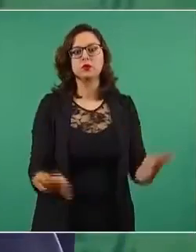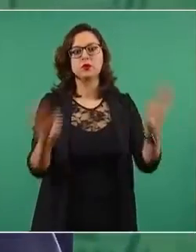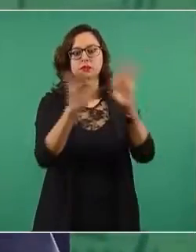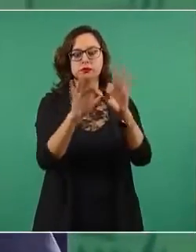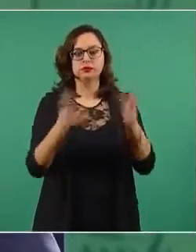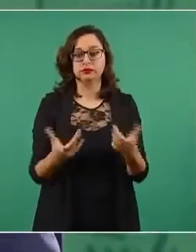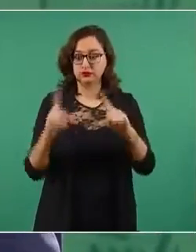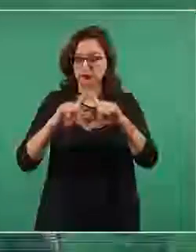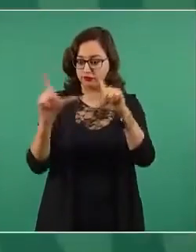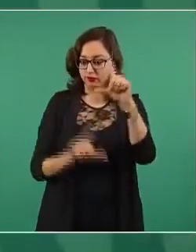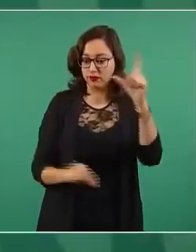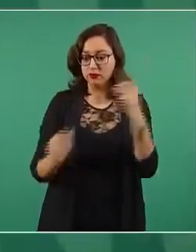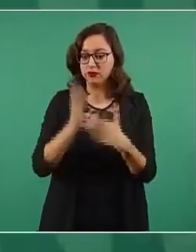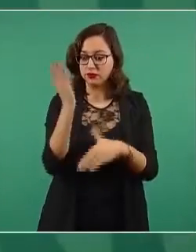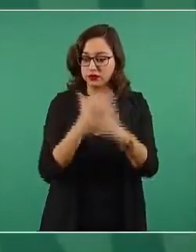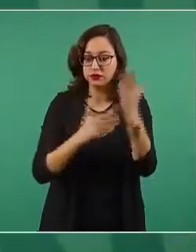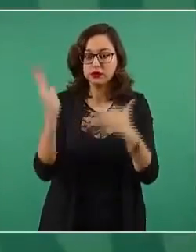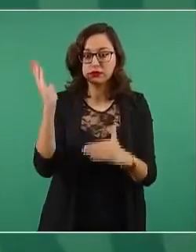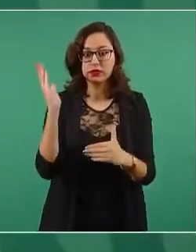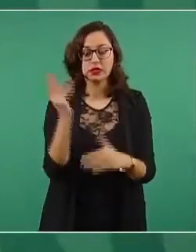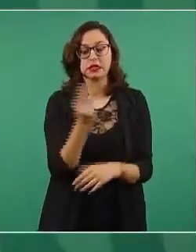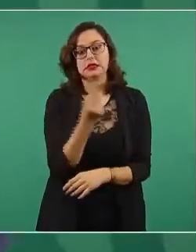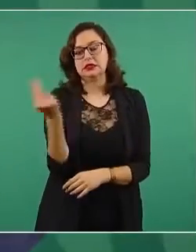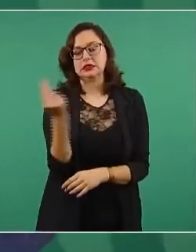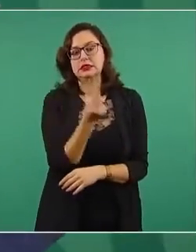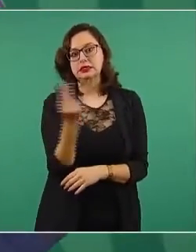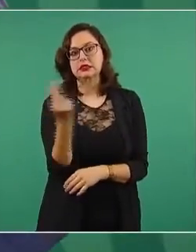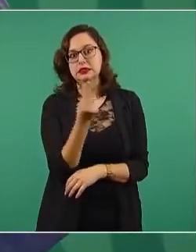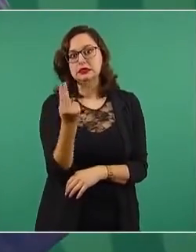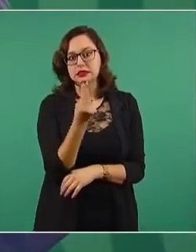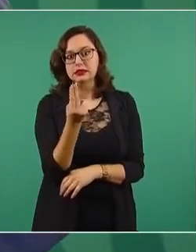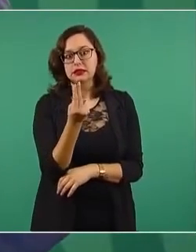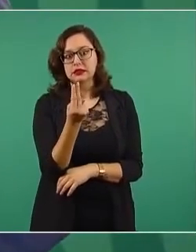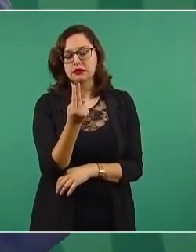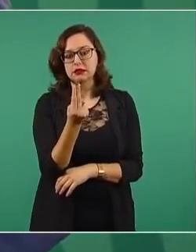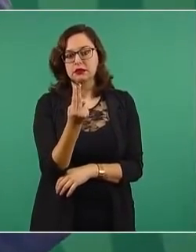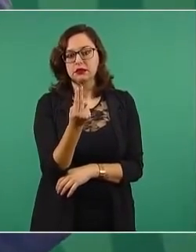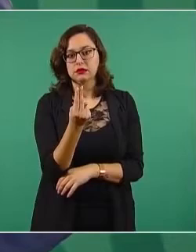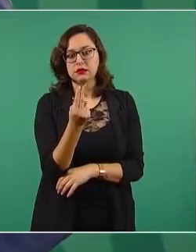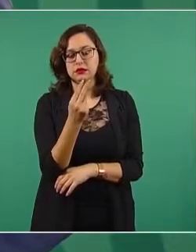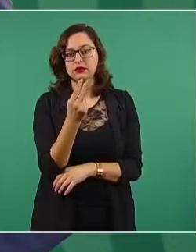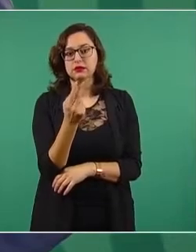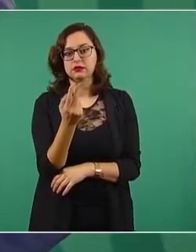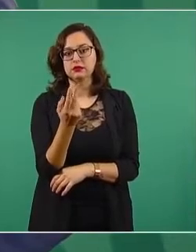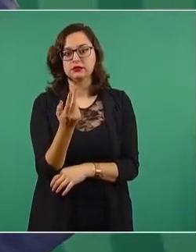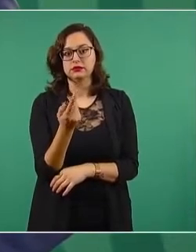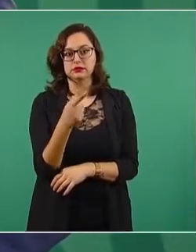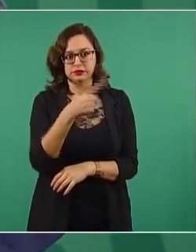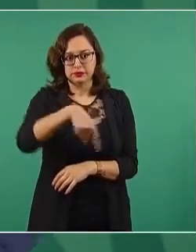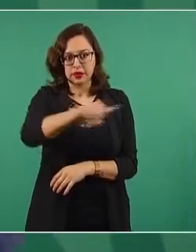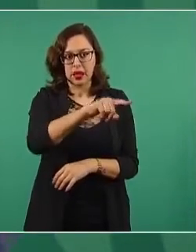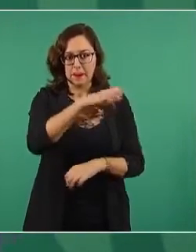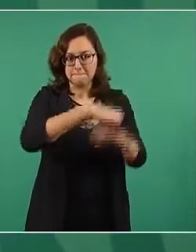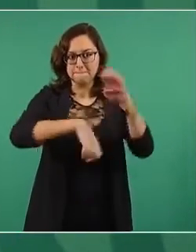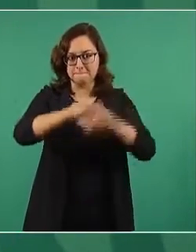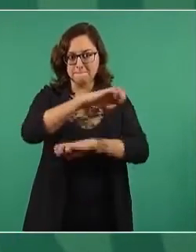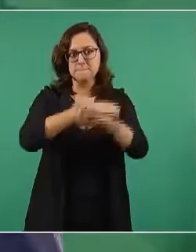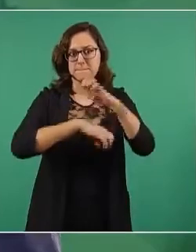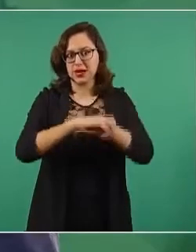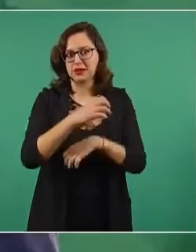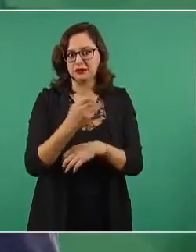sin la participación de los empresarios,